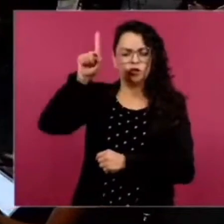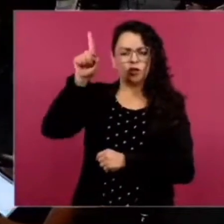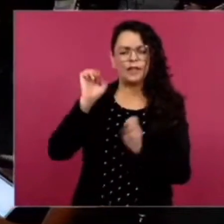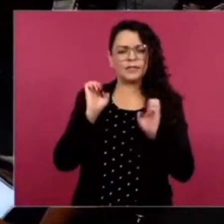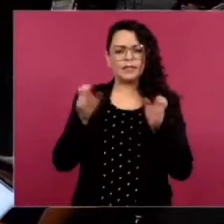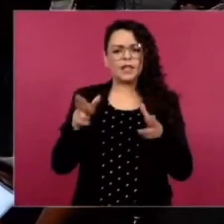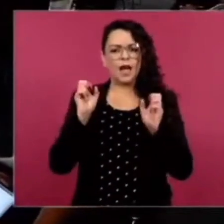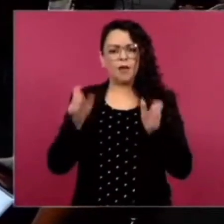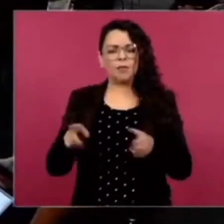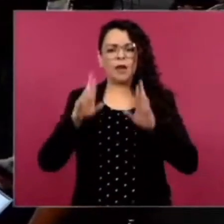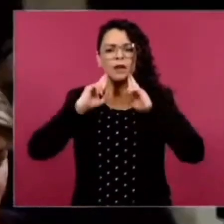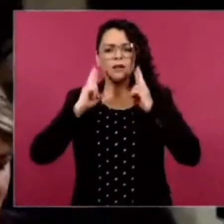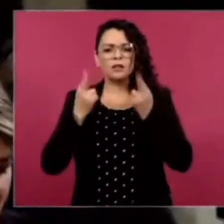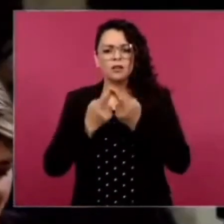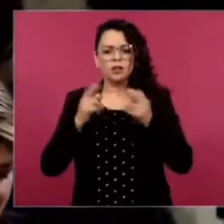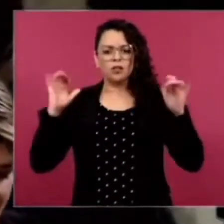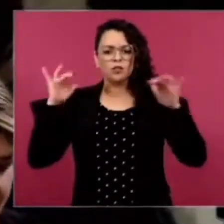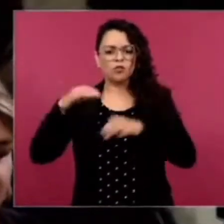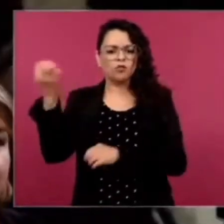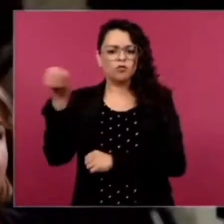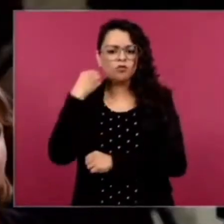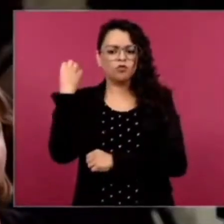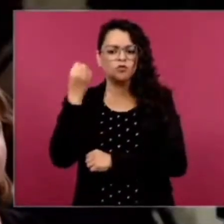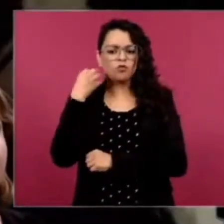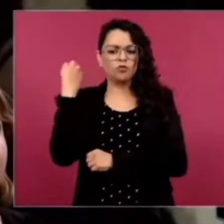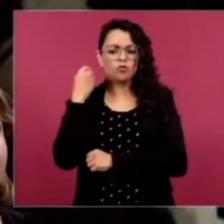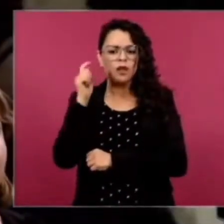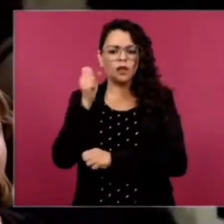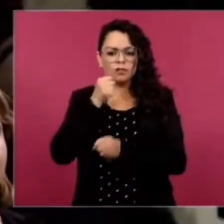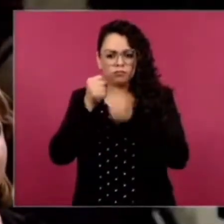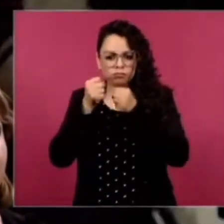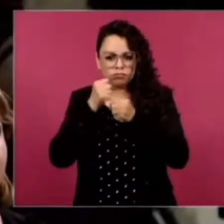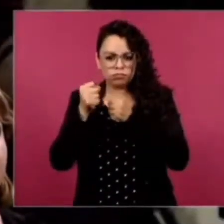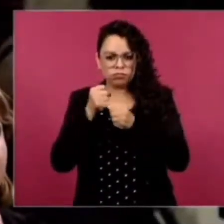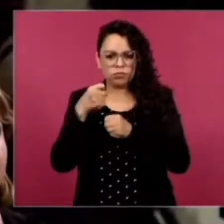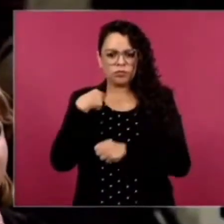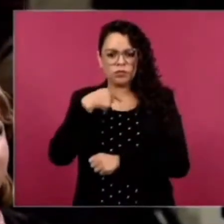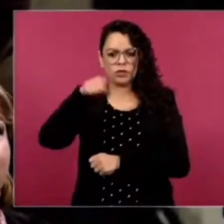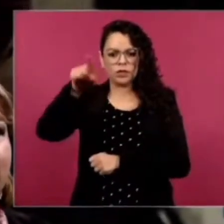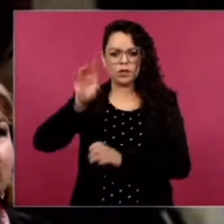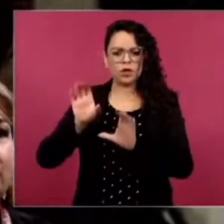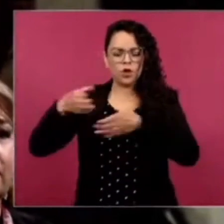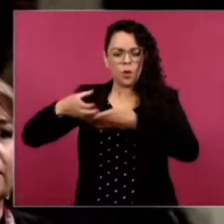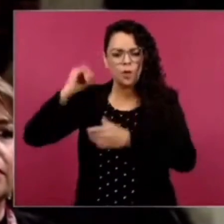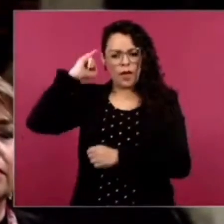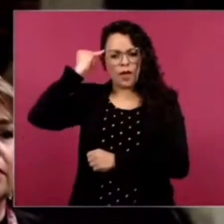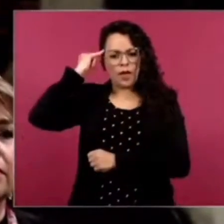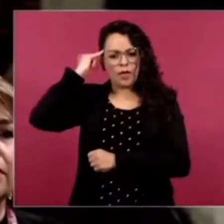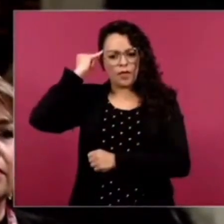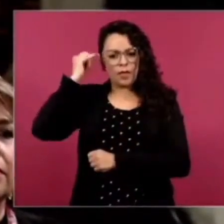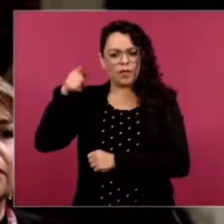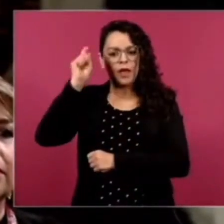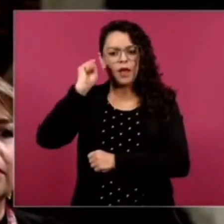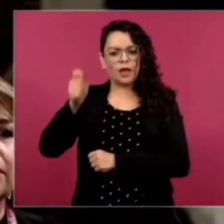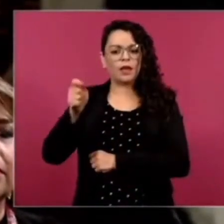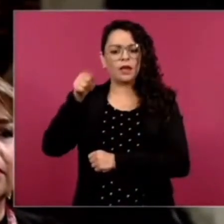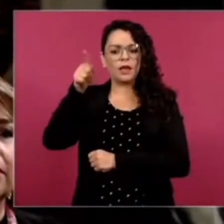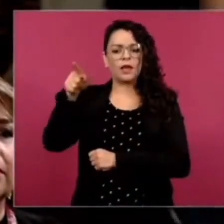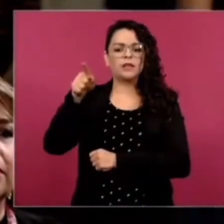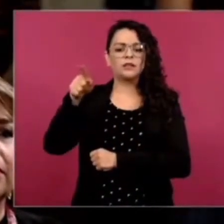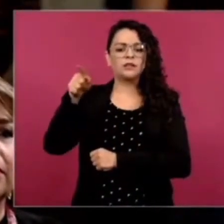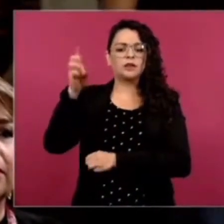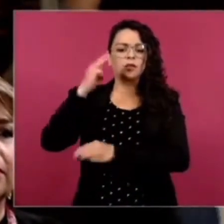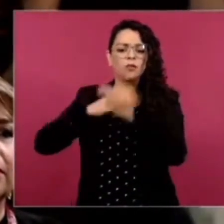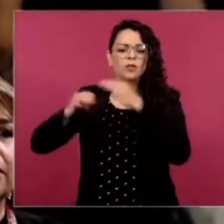Chiapas, y tuve la suerte de visitar a los indígenas oques de allá del Cañón del Sumidero, de la comunidad